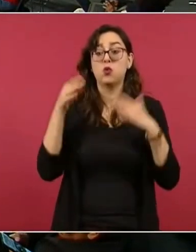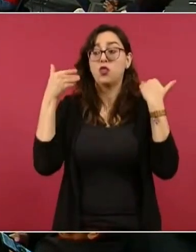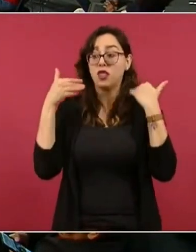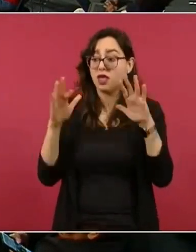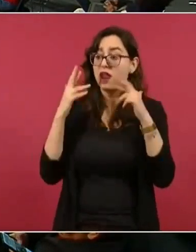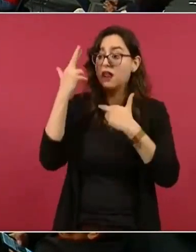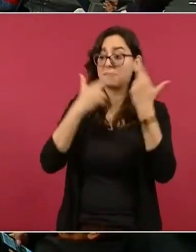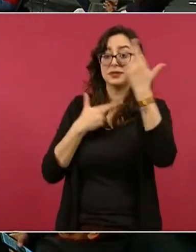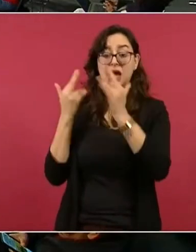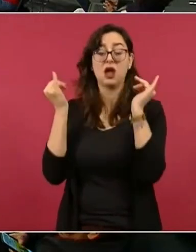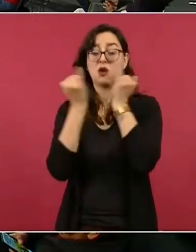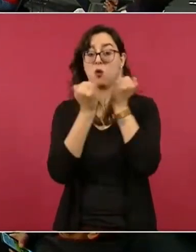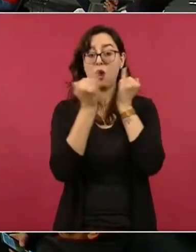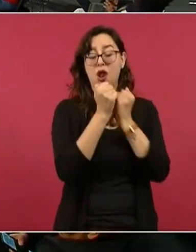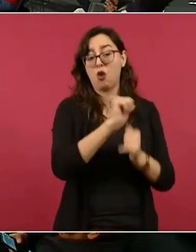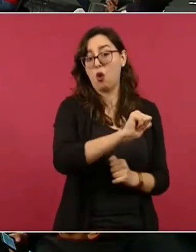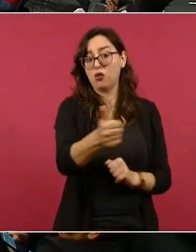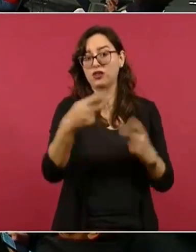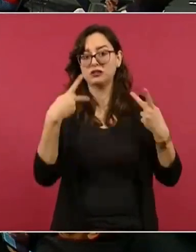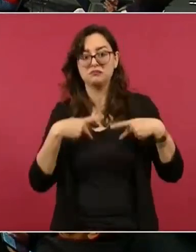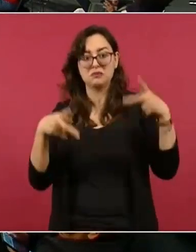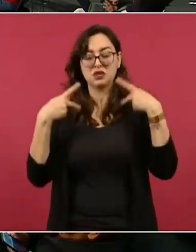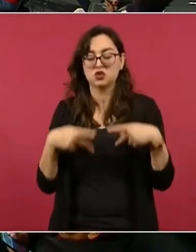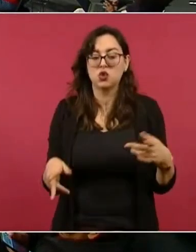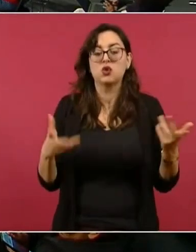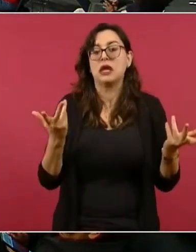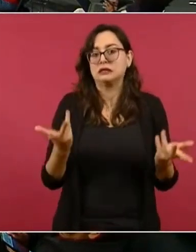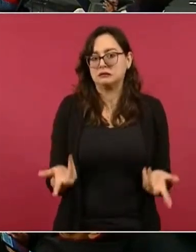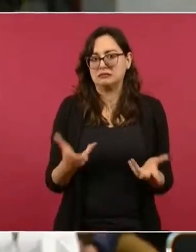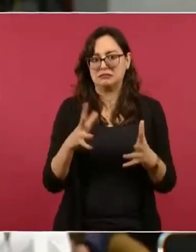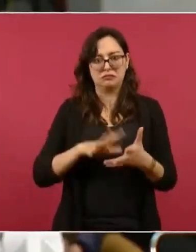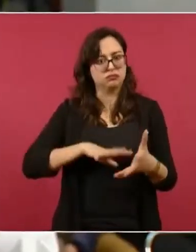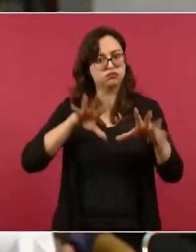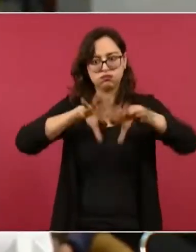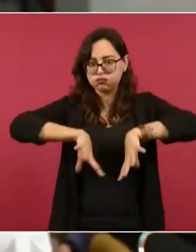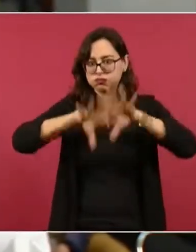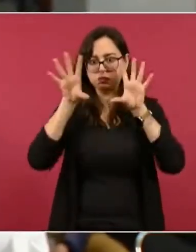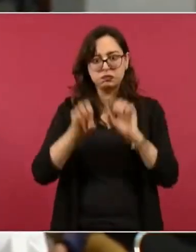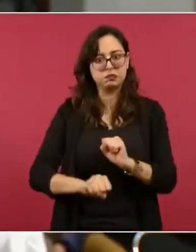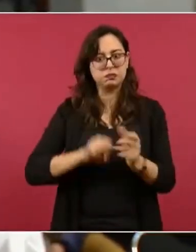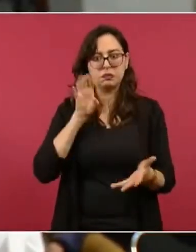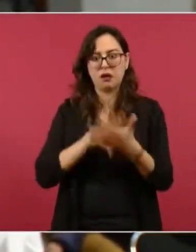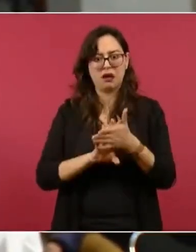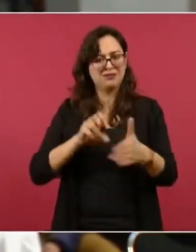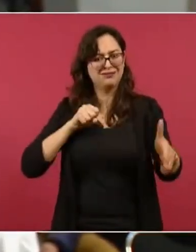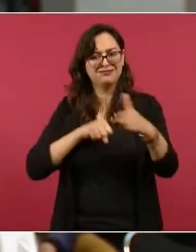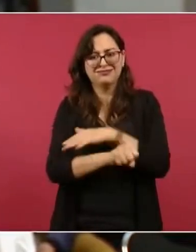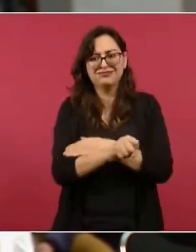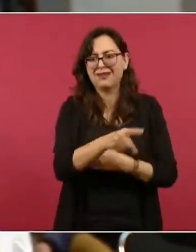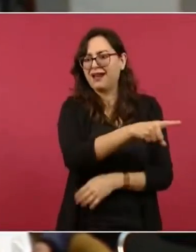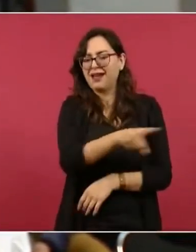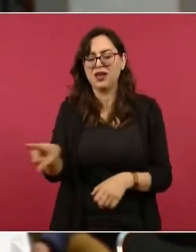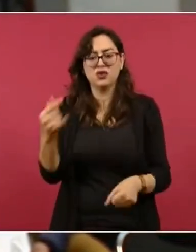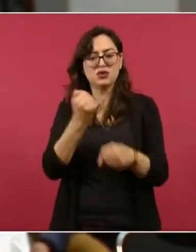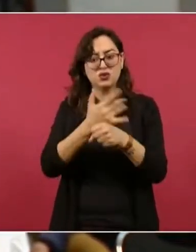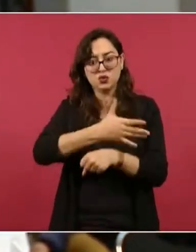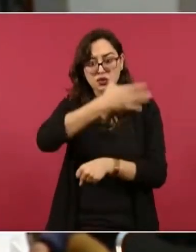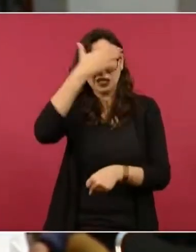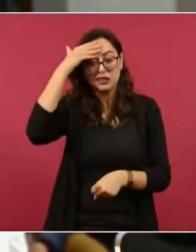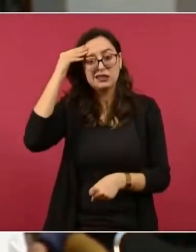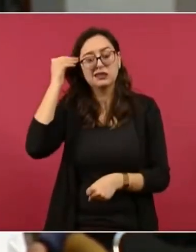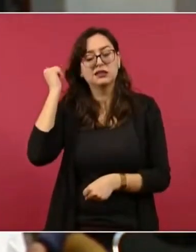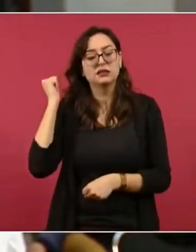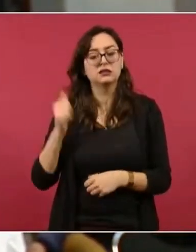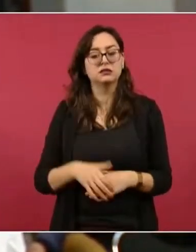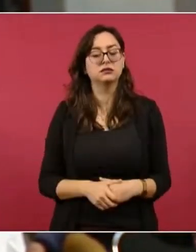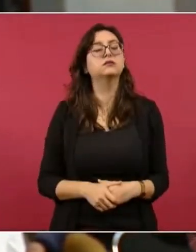otros que pasan por la misma situación con el propósito de que las autoridades judiciales hagan algo al respecto, señor presidente? Lo